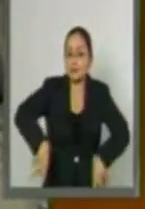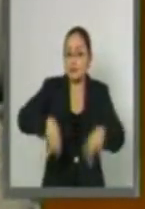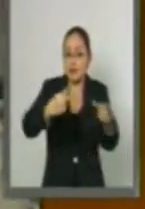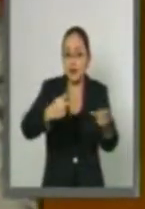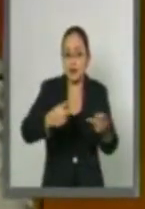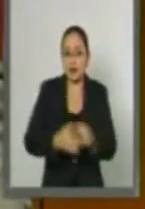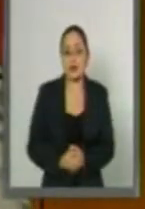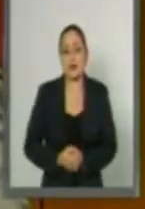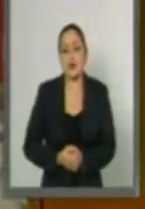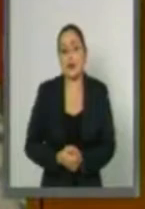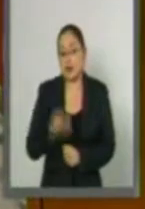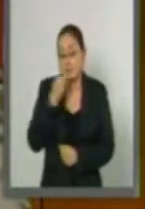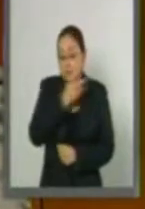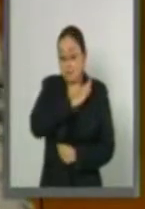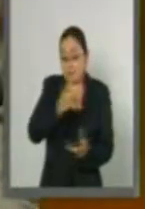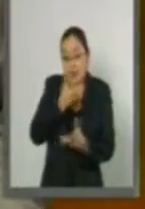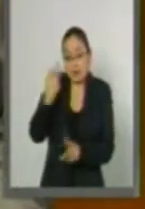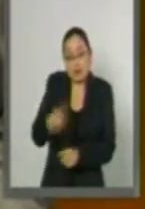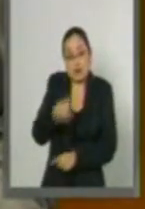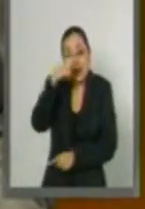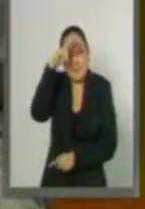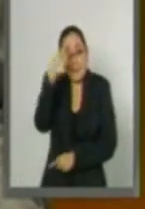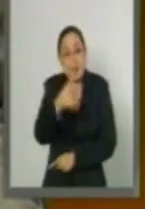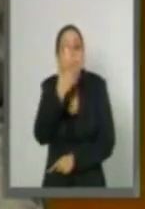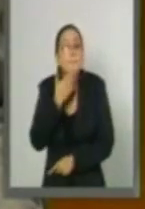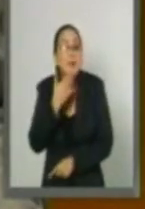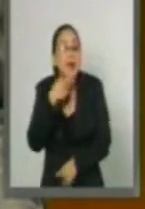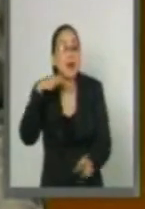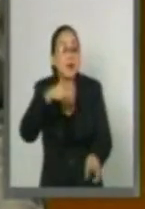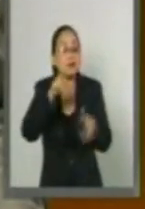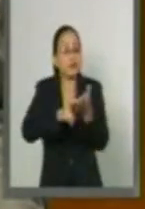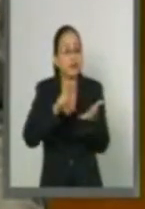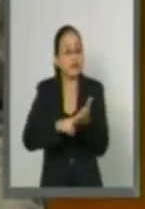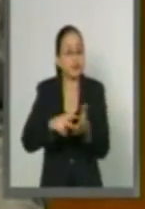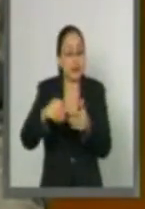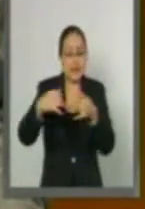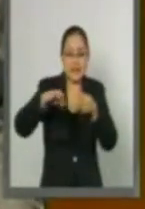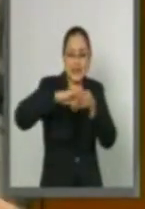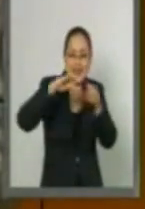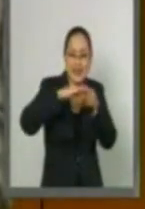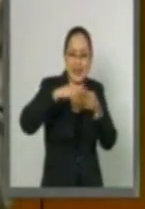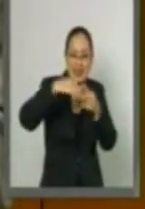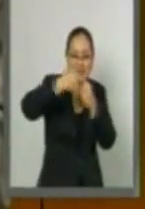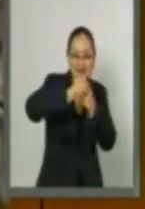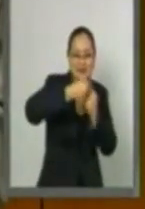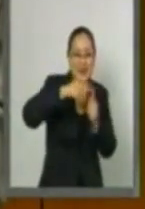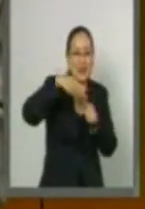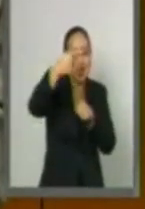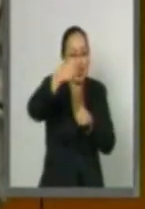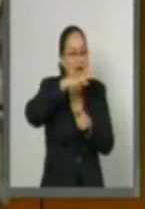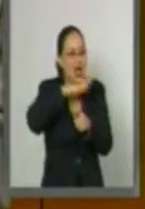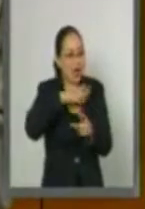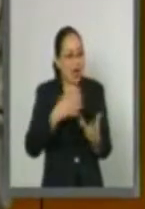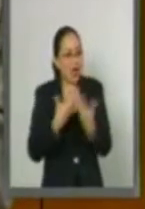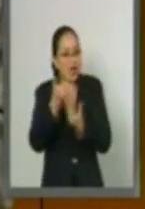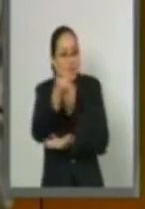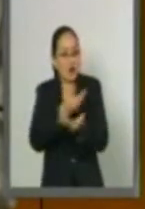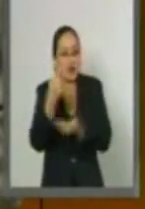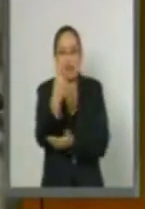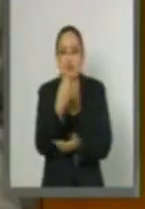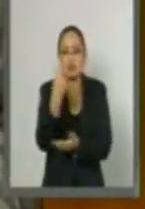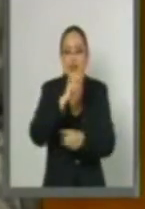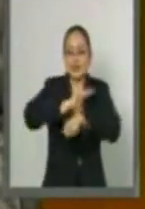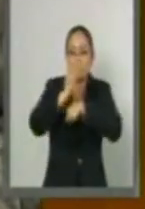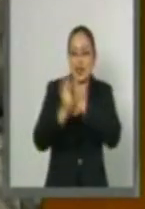Esto viable para la miel mexicana, aprovechando la cercanía geográfica y las ventanas comparativas entre estos países,